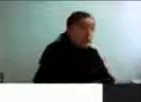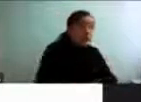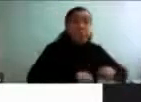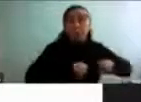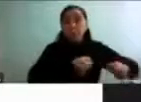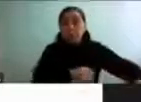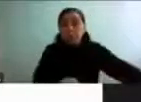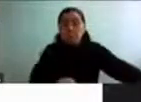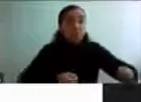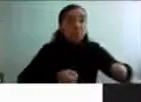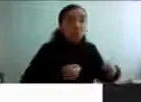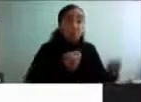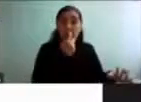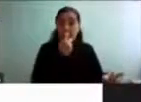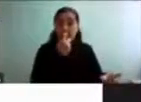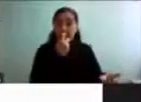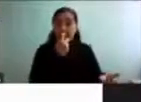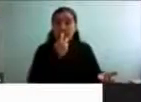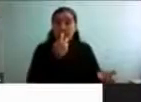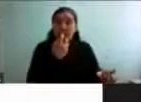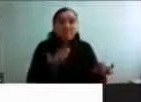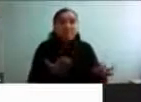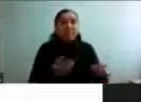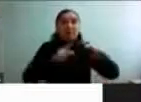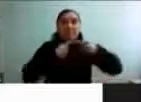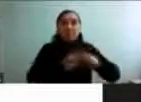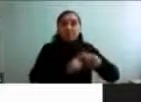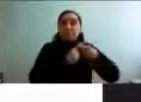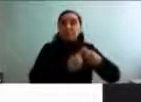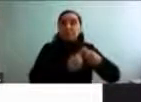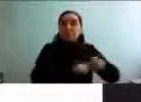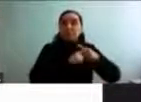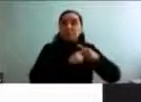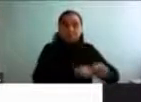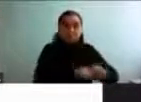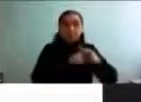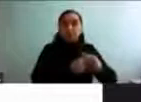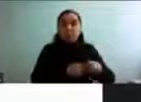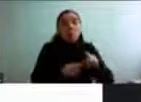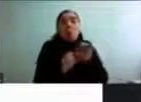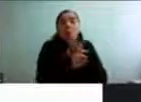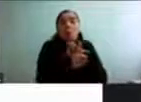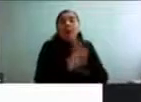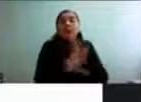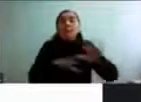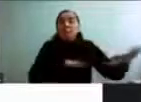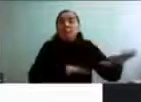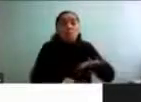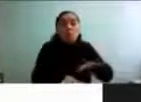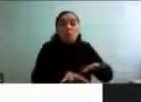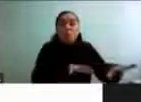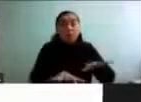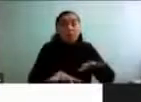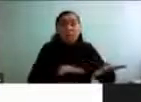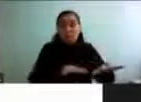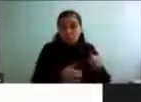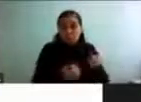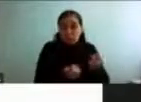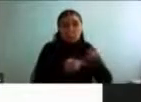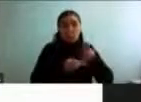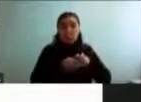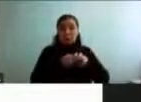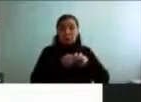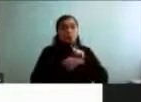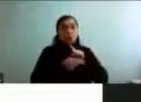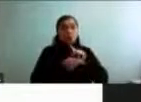tejiendo o cualquier tipo de movimiento que implique un gasto mayor a nivel basal va a ser